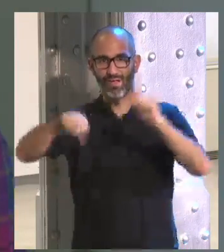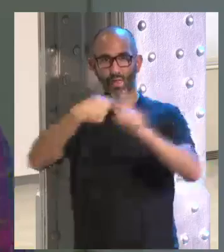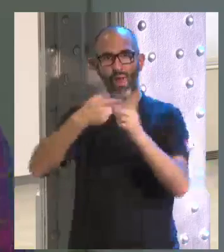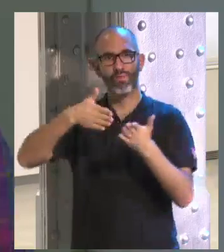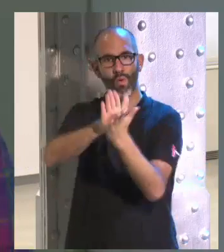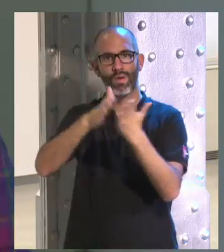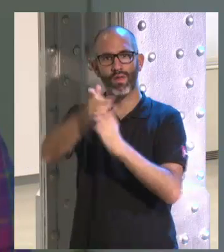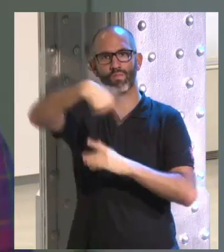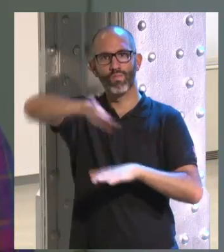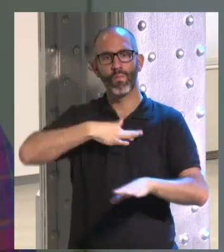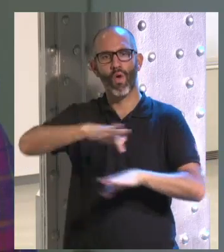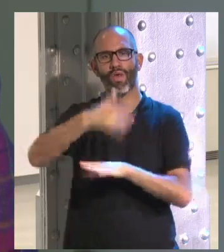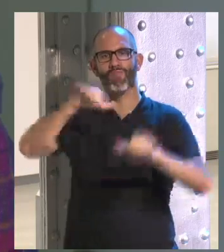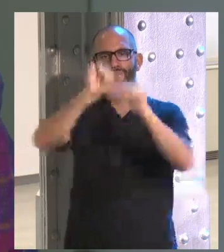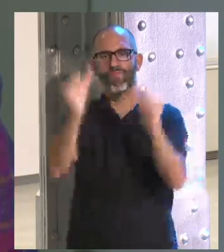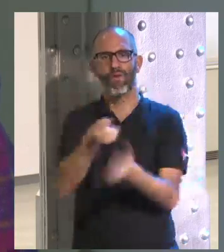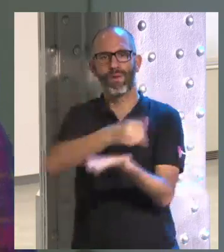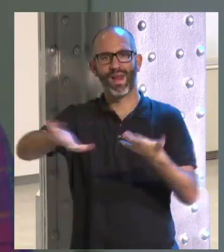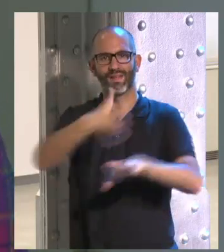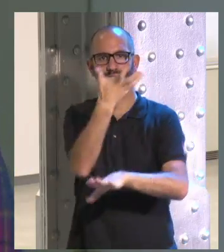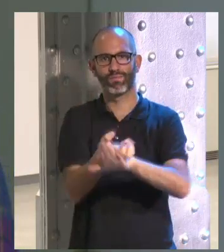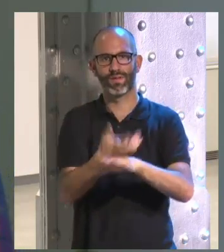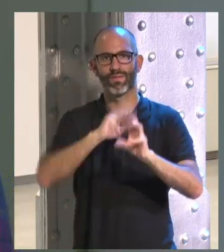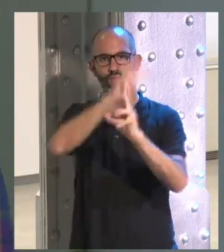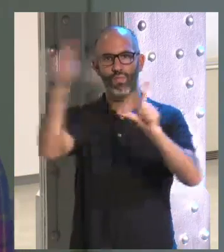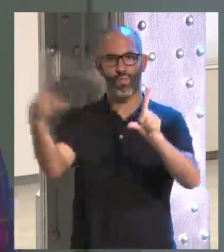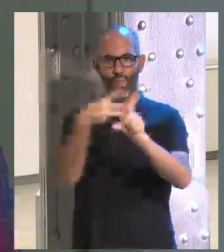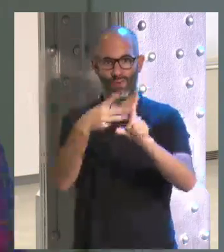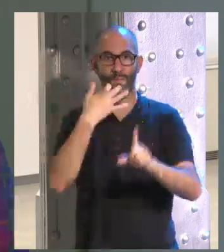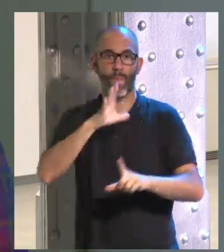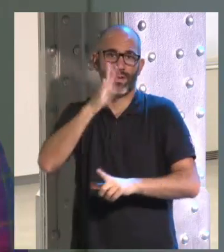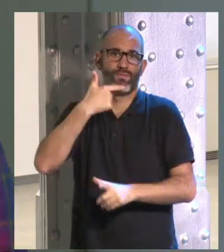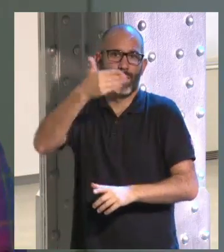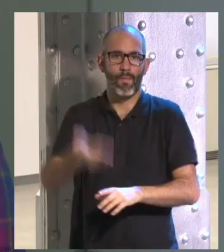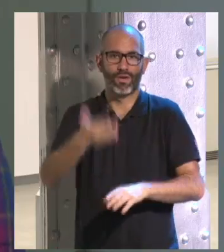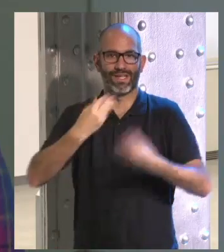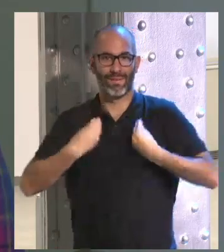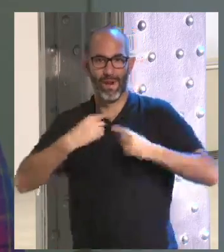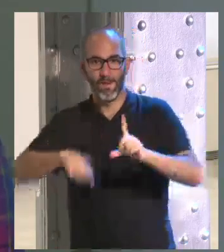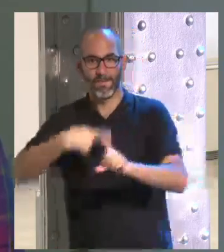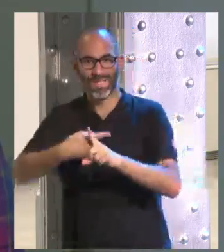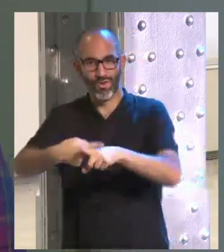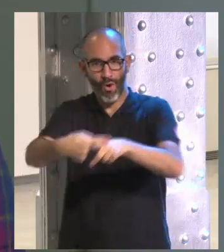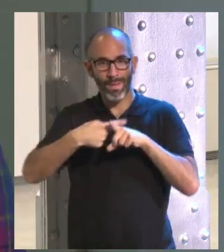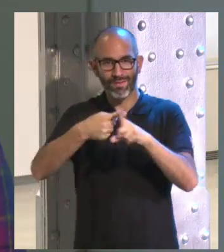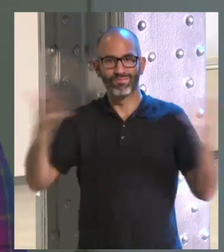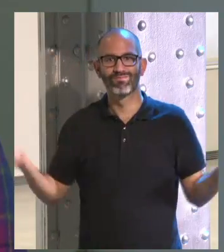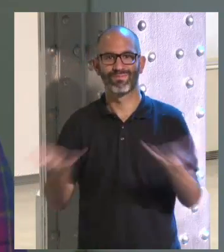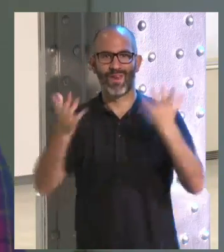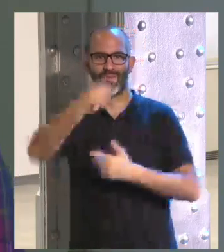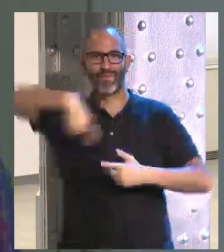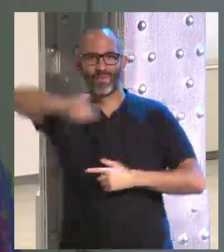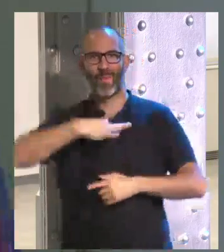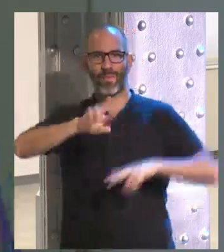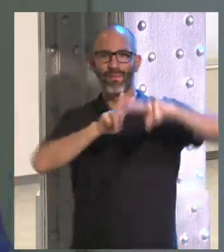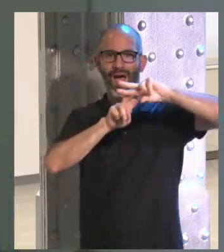también las podéis descargar de forma gratuita desde nuestra web. Y como es importante vivirlo y compartirlo, os animo a que lo hagáis a través